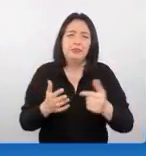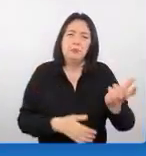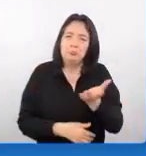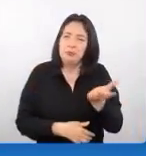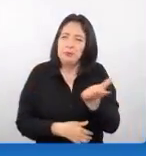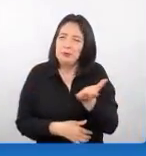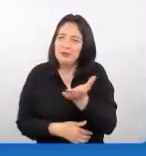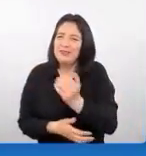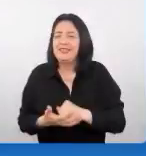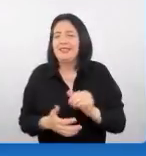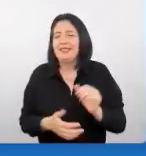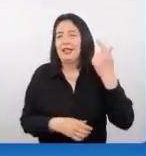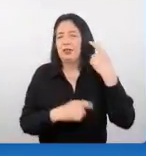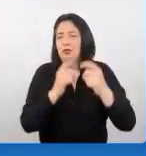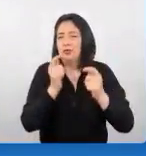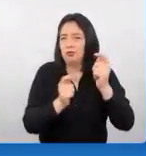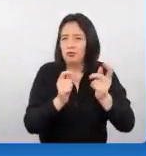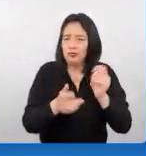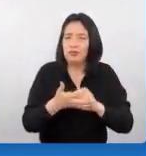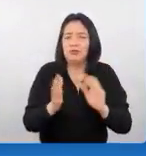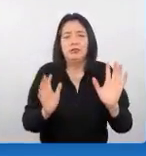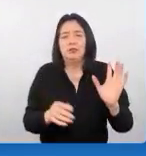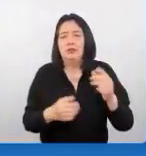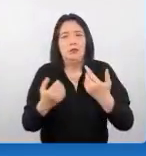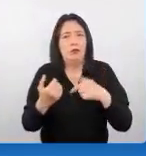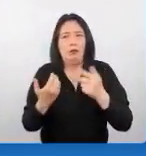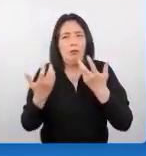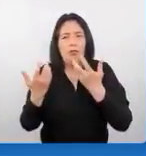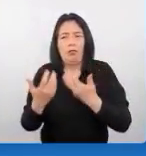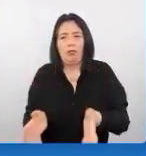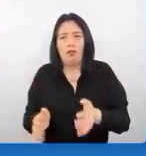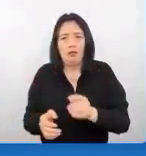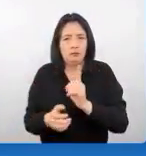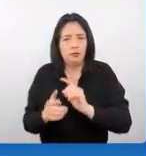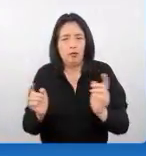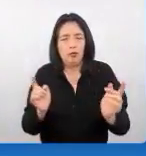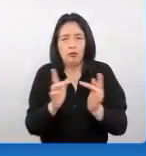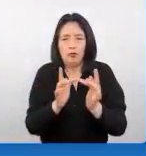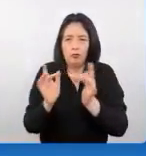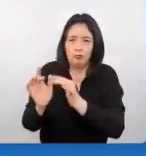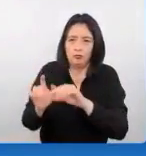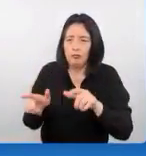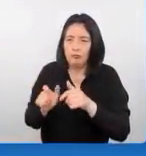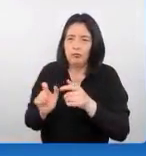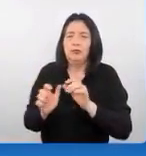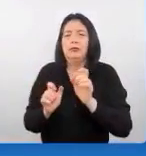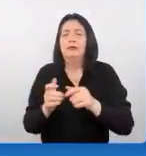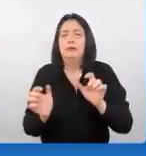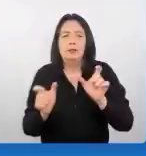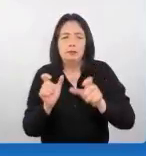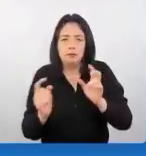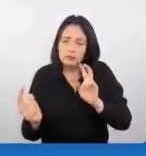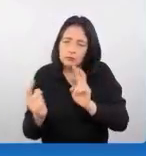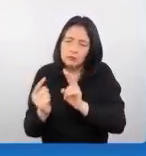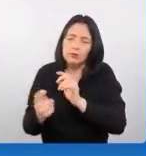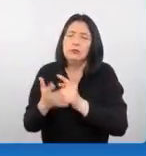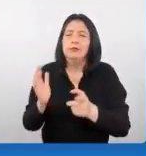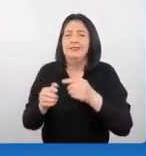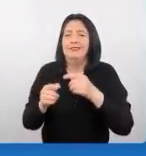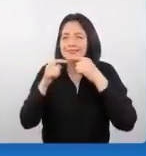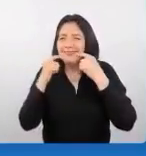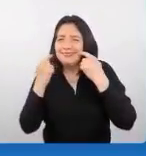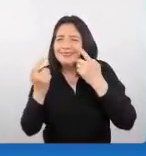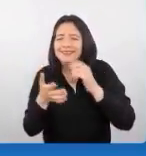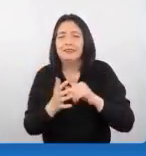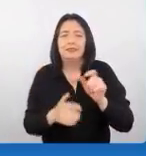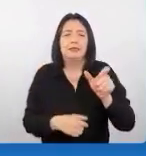a los turistas entonces no perdamos eso en nuestros puntos de contacto siempre contacto visual una sonrisa de